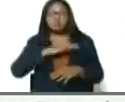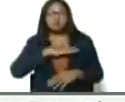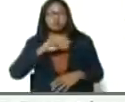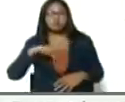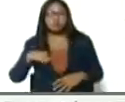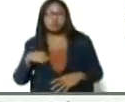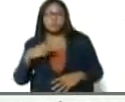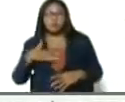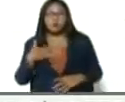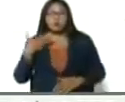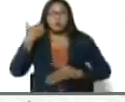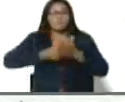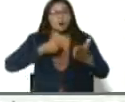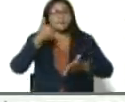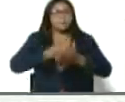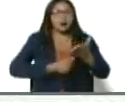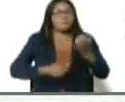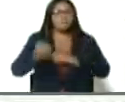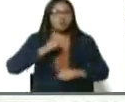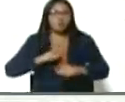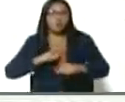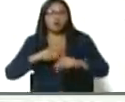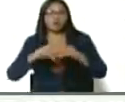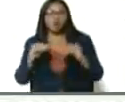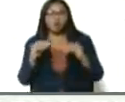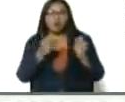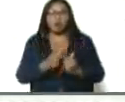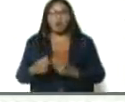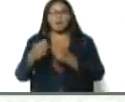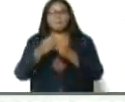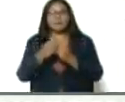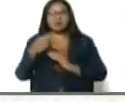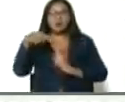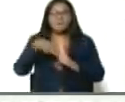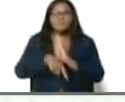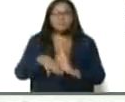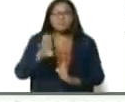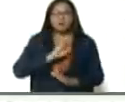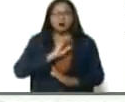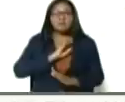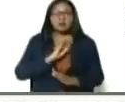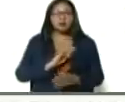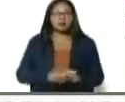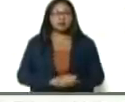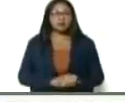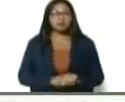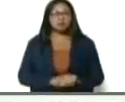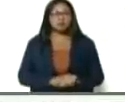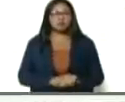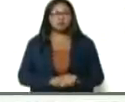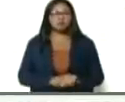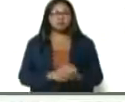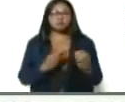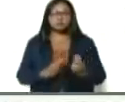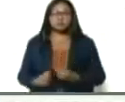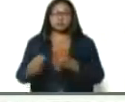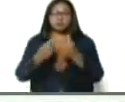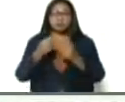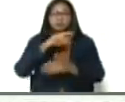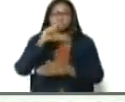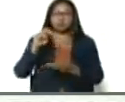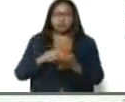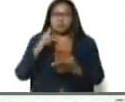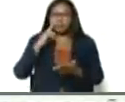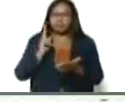contraofensiva en el sistema de precios internos de la economía nacional,